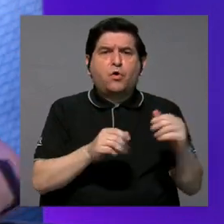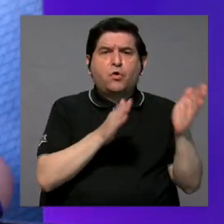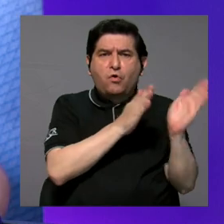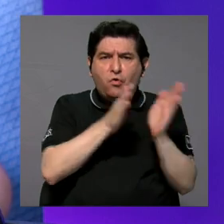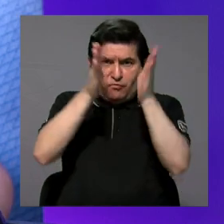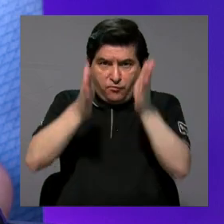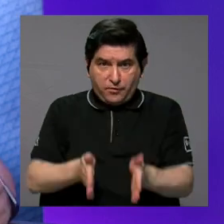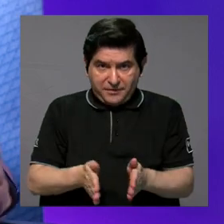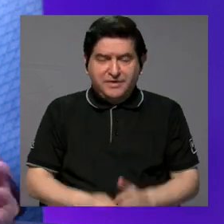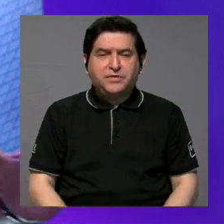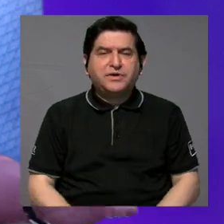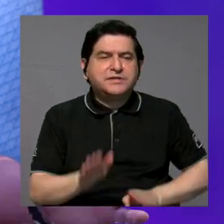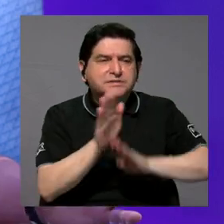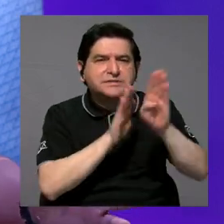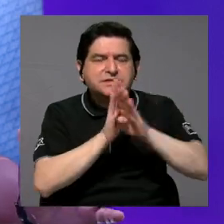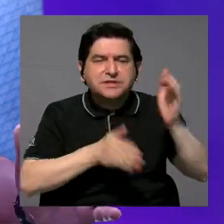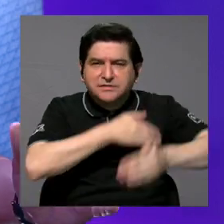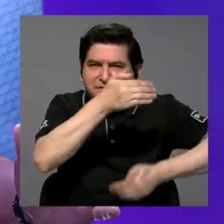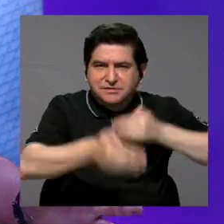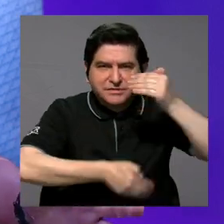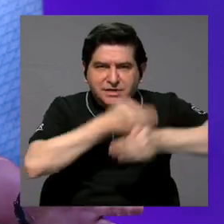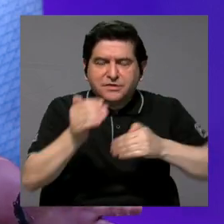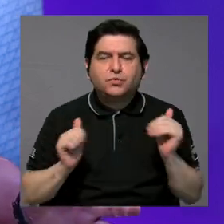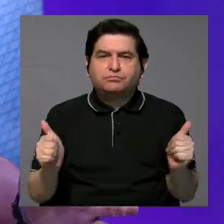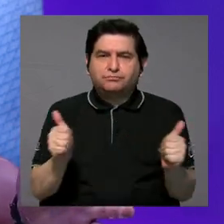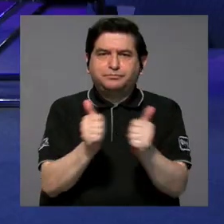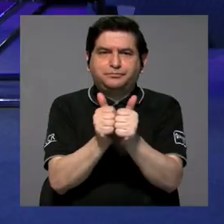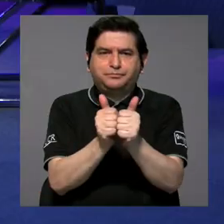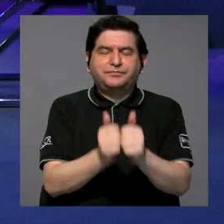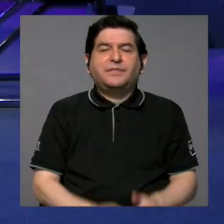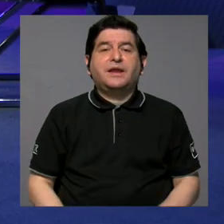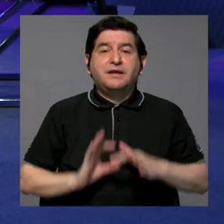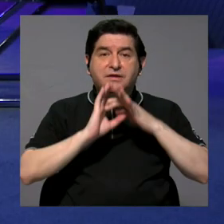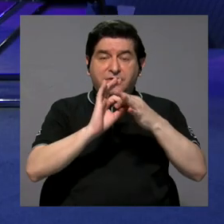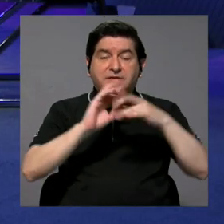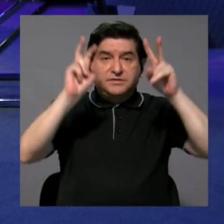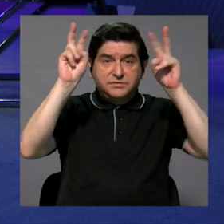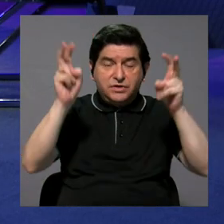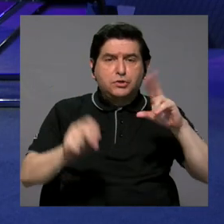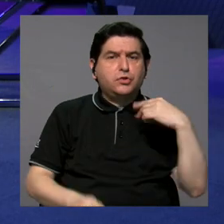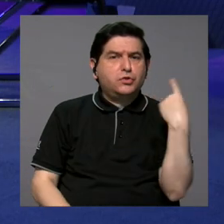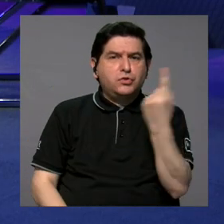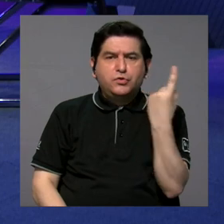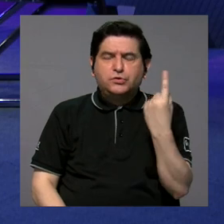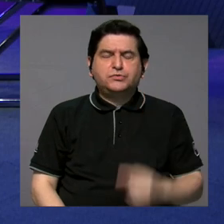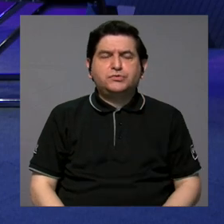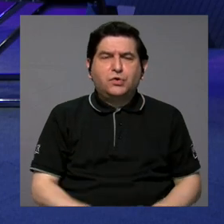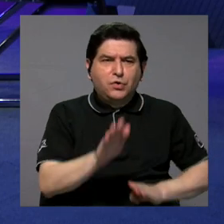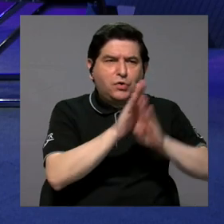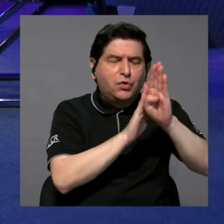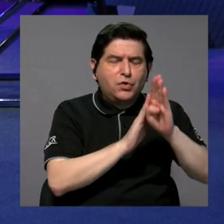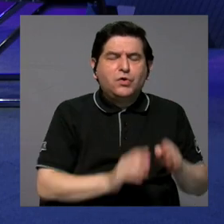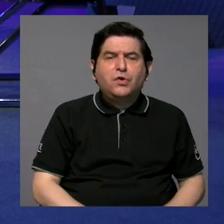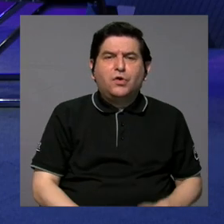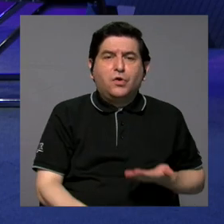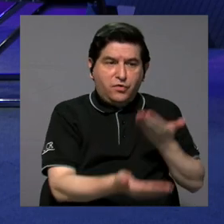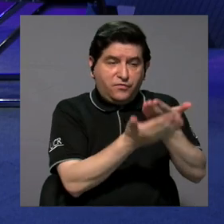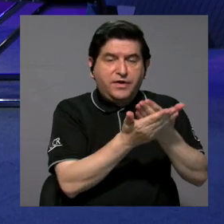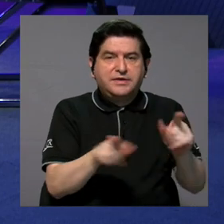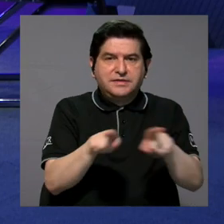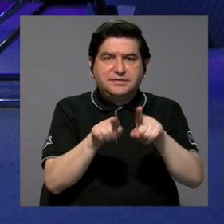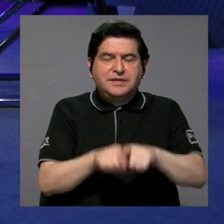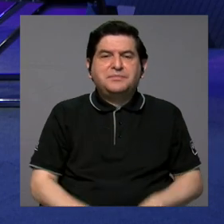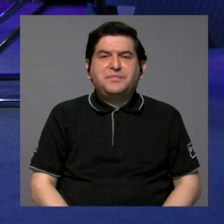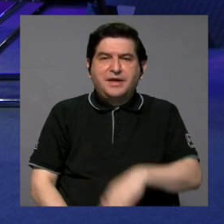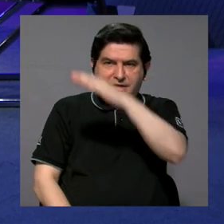formadoras y desarrollamos procesos conjuntos que tienen que ver con ese tema de no solo desarrollar la oferta, sino también transversalizarla con temas